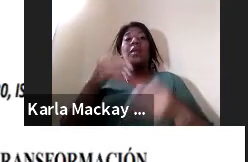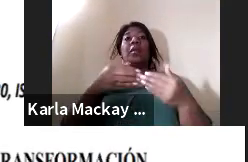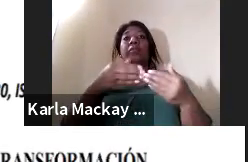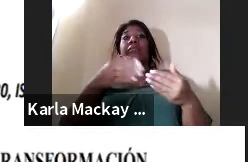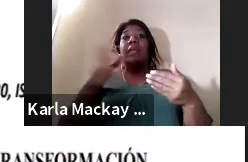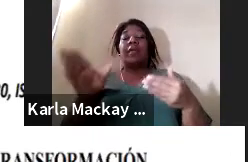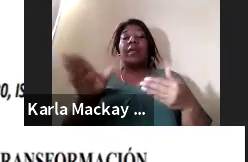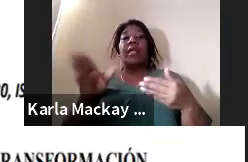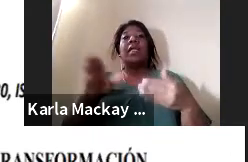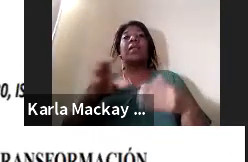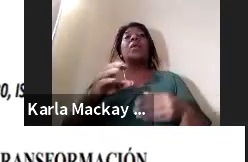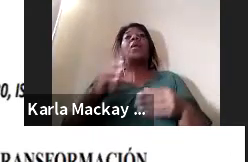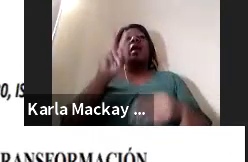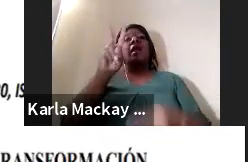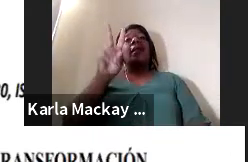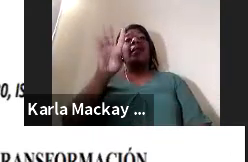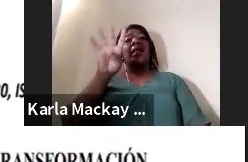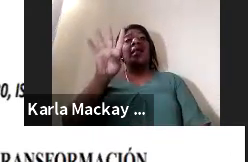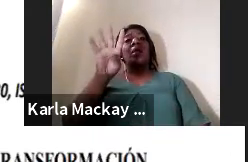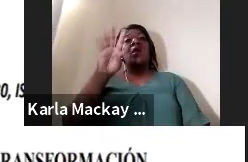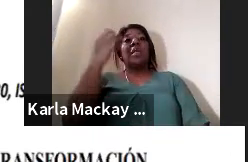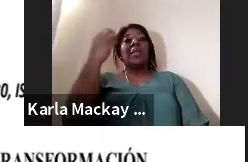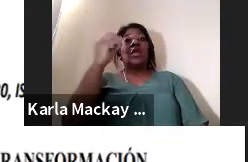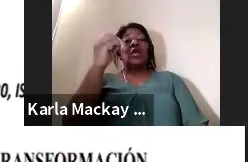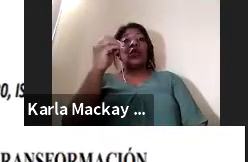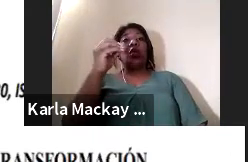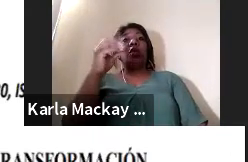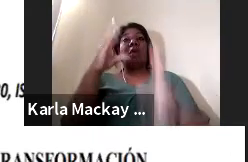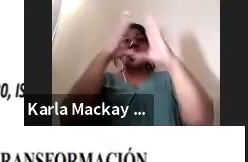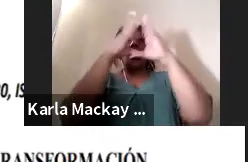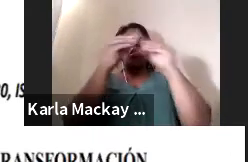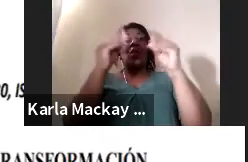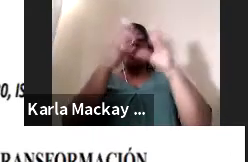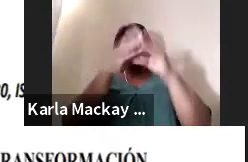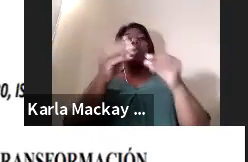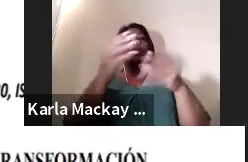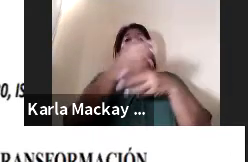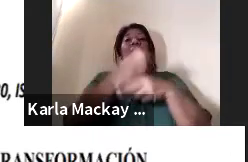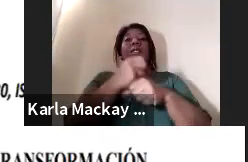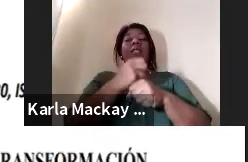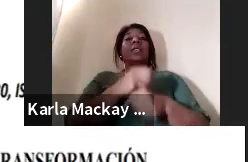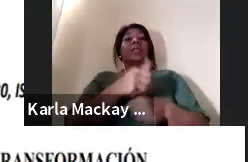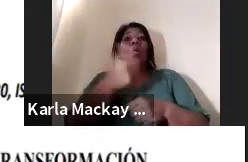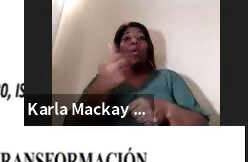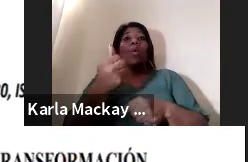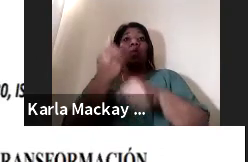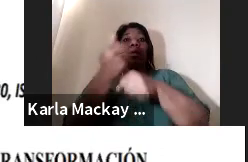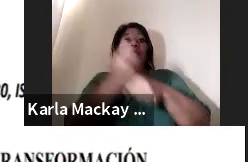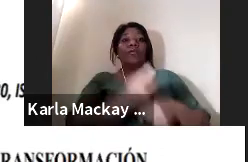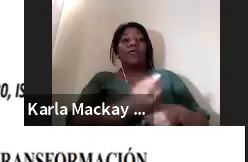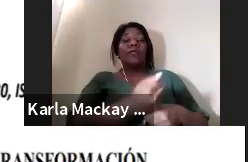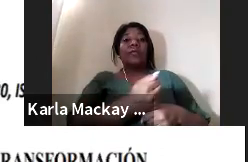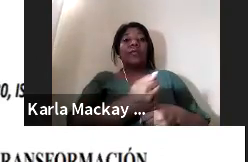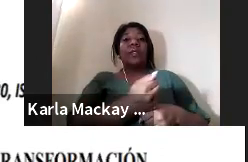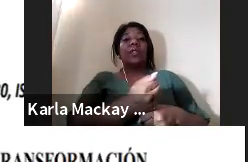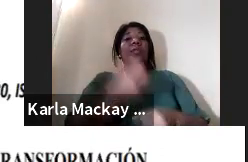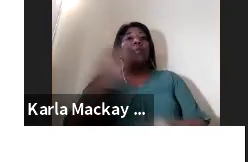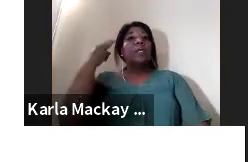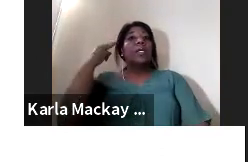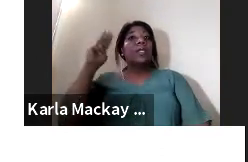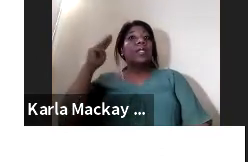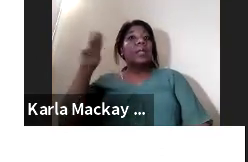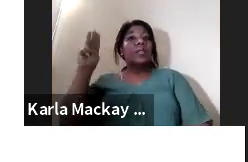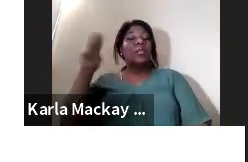octubre con otro congreso y ya están haciendo algunas piezas con algunas fundaciones de música en España